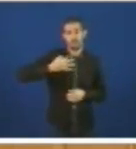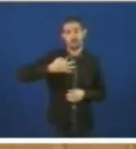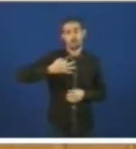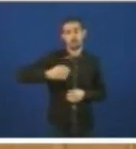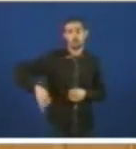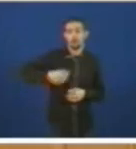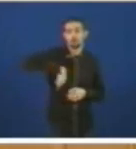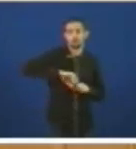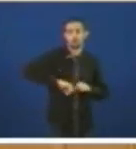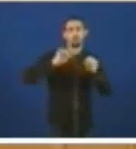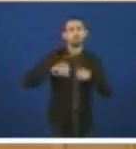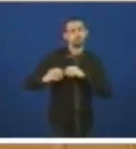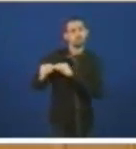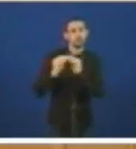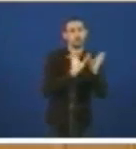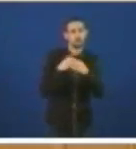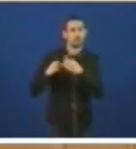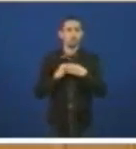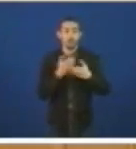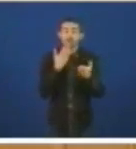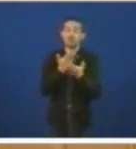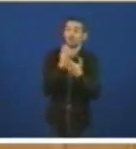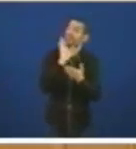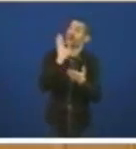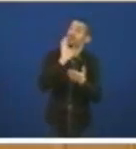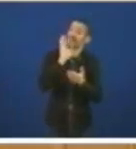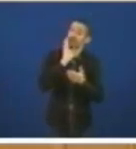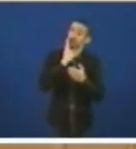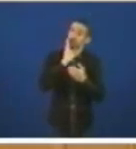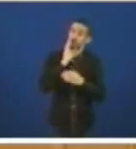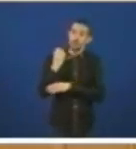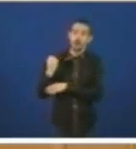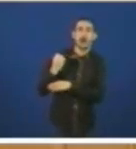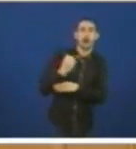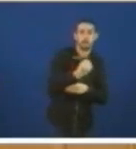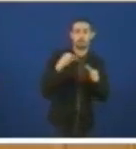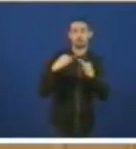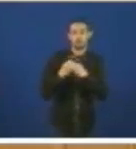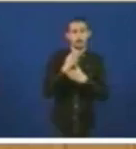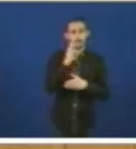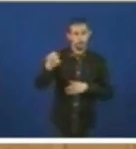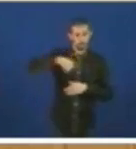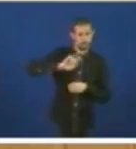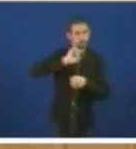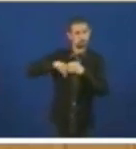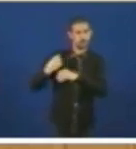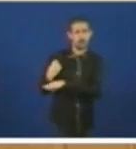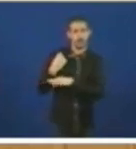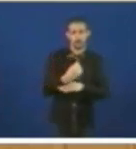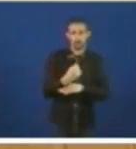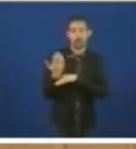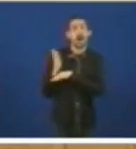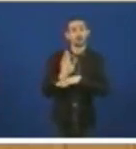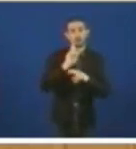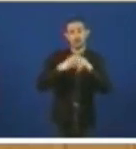aprobamos por unanimidade esa proposta que contaba con o apoio decidido do Grupo Parlamentario Popular creo que é unha actitud responsable